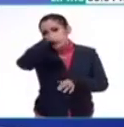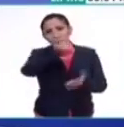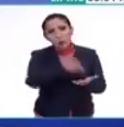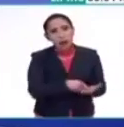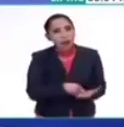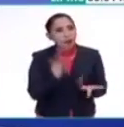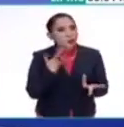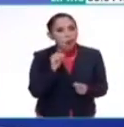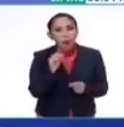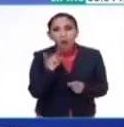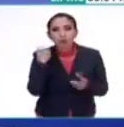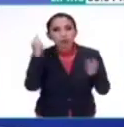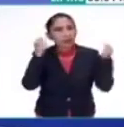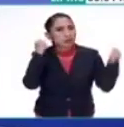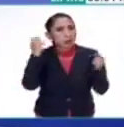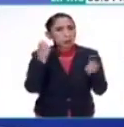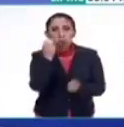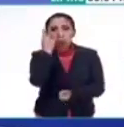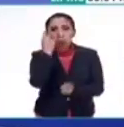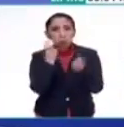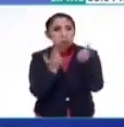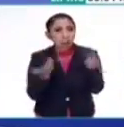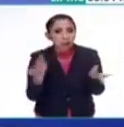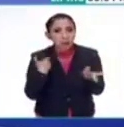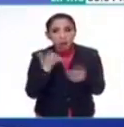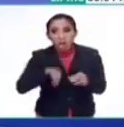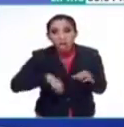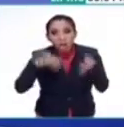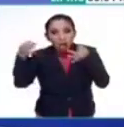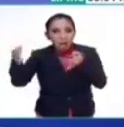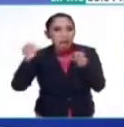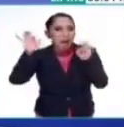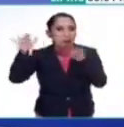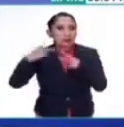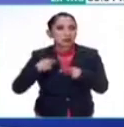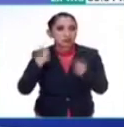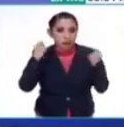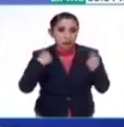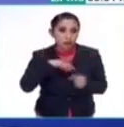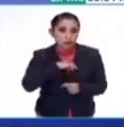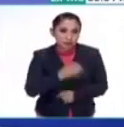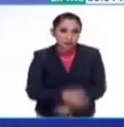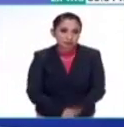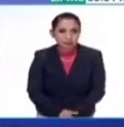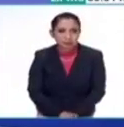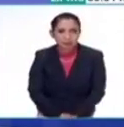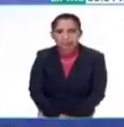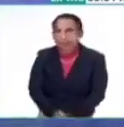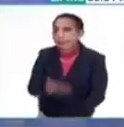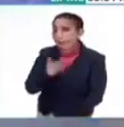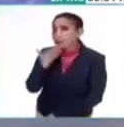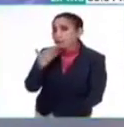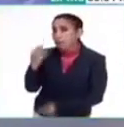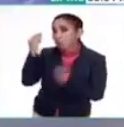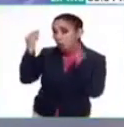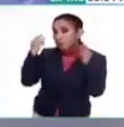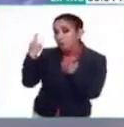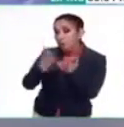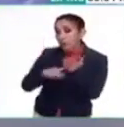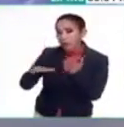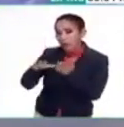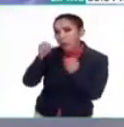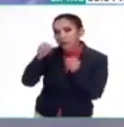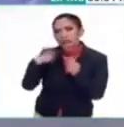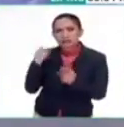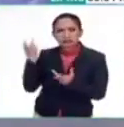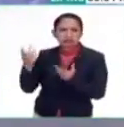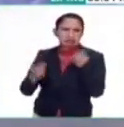no son tan turísticos o no son tan llamativos para los turistas y para nosotros mismos, ¿no? Y que tienen muy buen museo. O sea, muchas de las